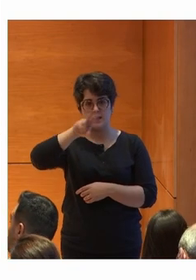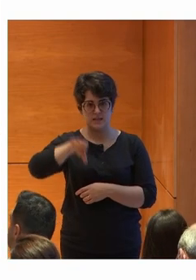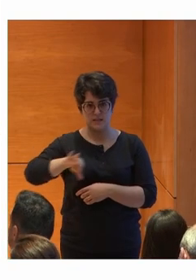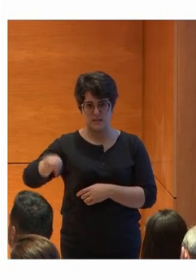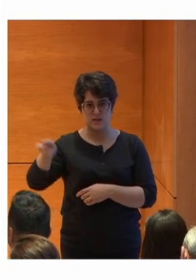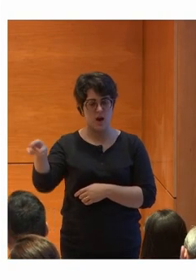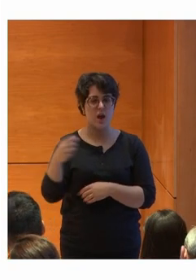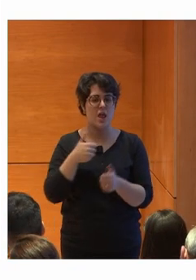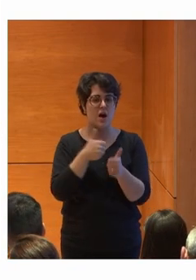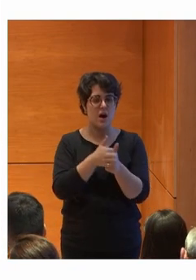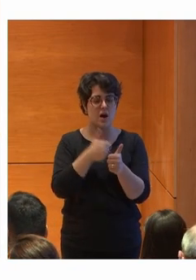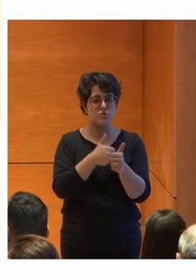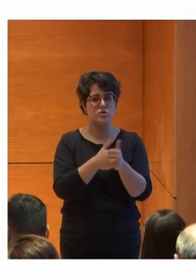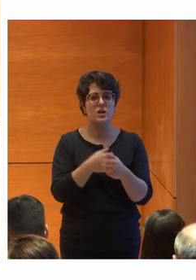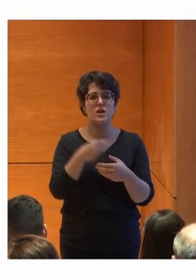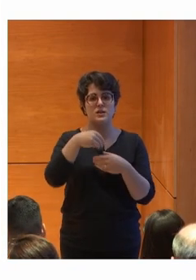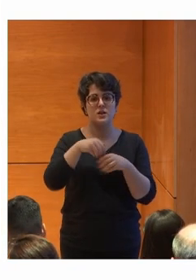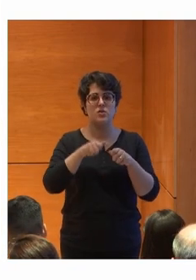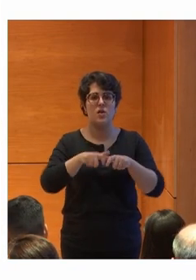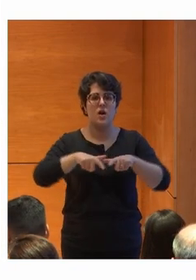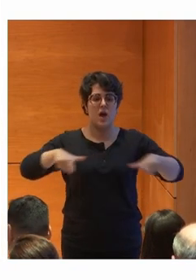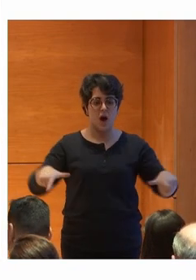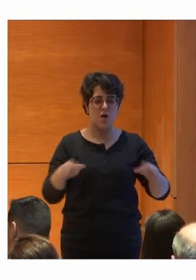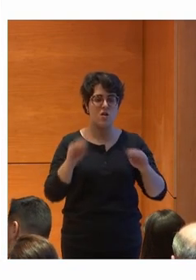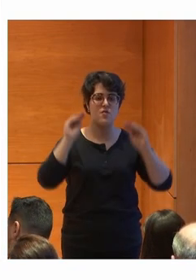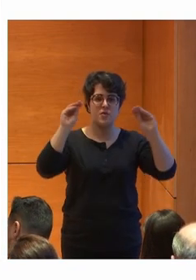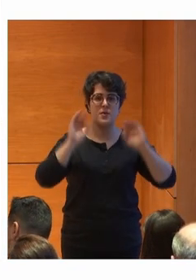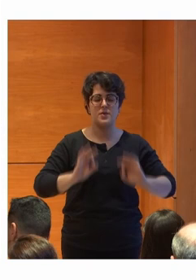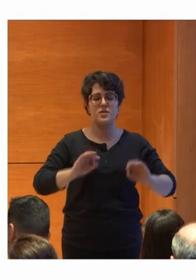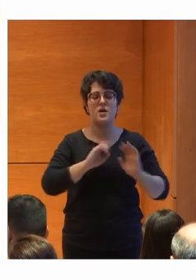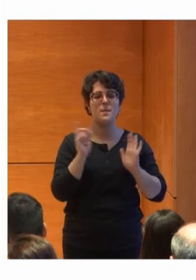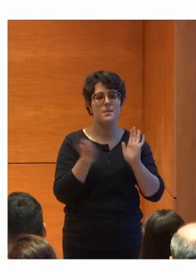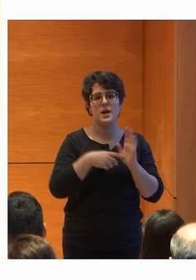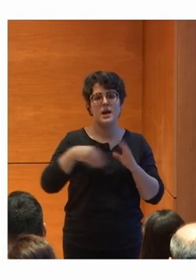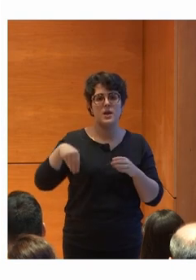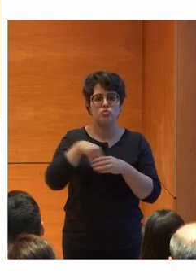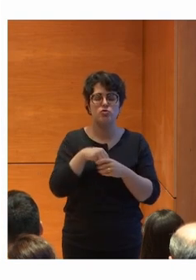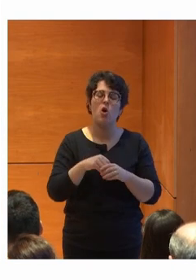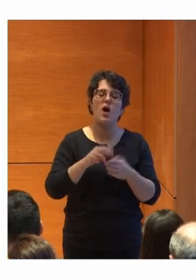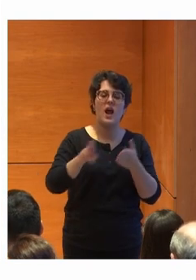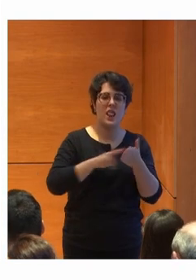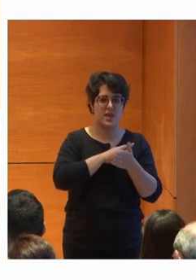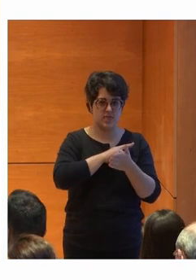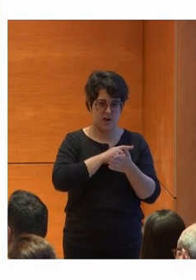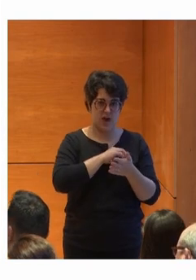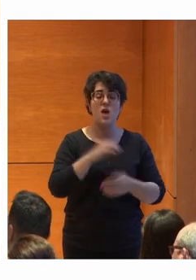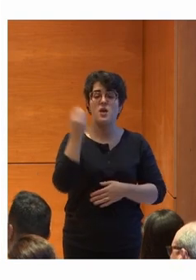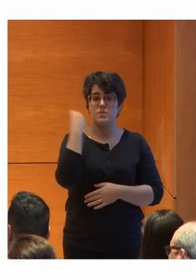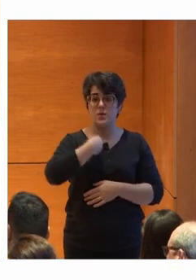auxiliar de aula en la formación de Plena Inclusión Galicia, que hecho